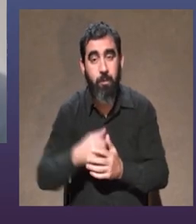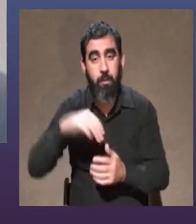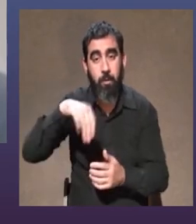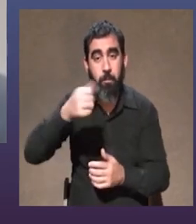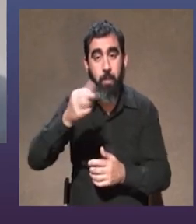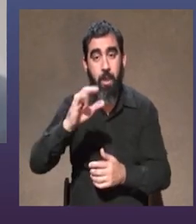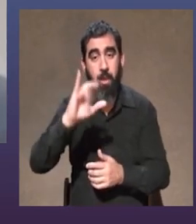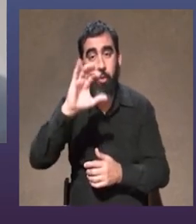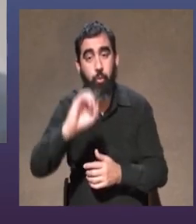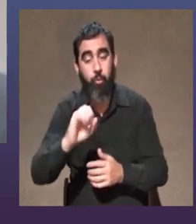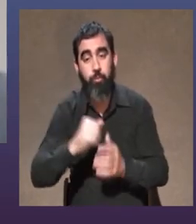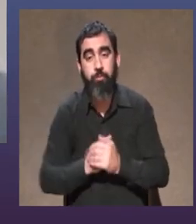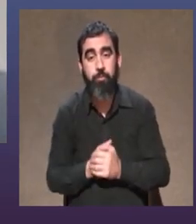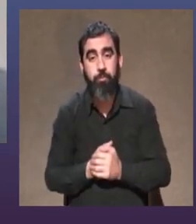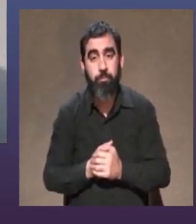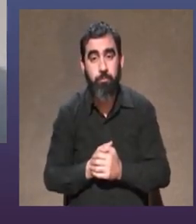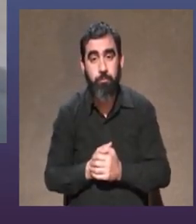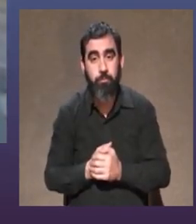Mario